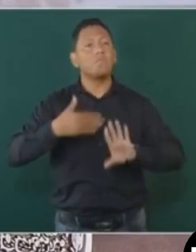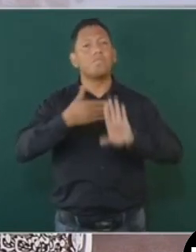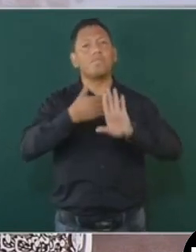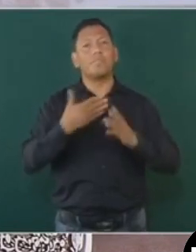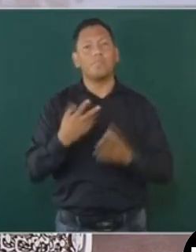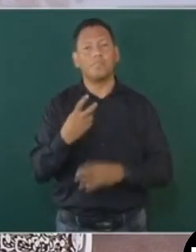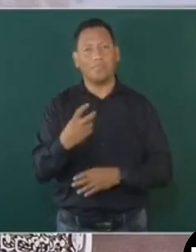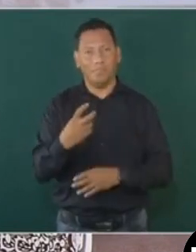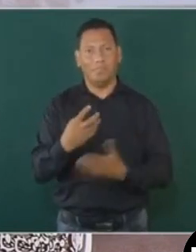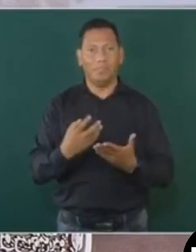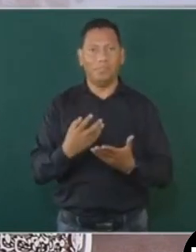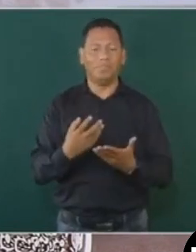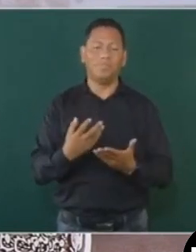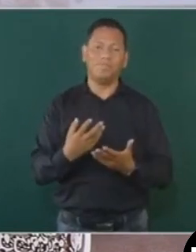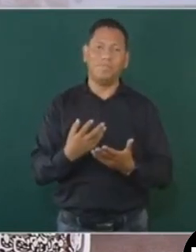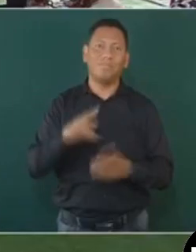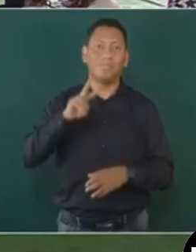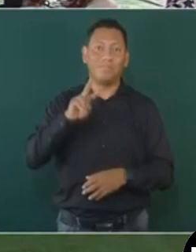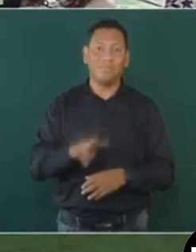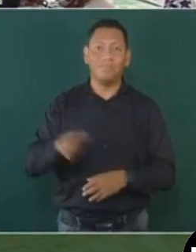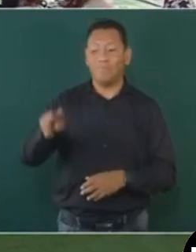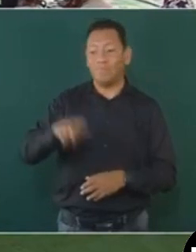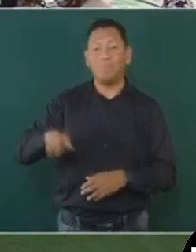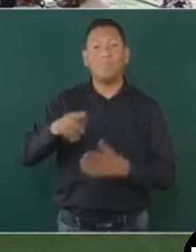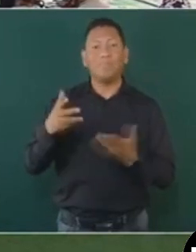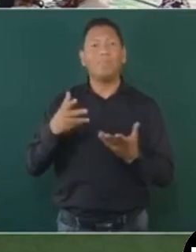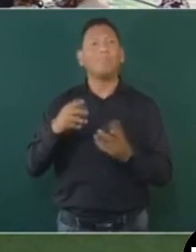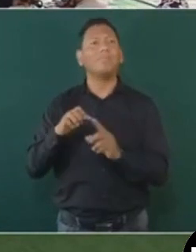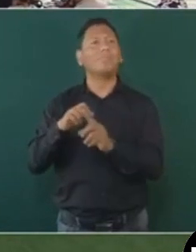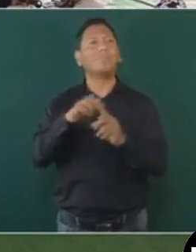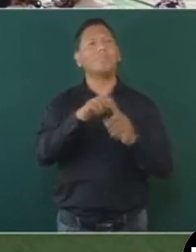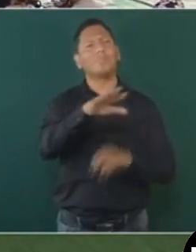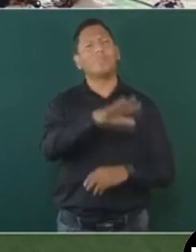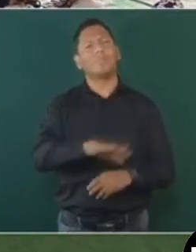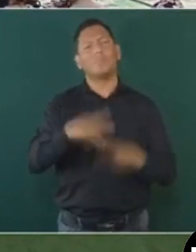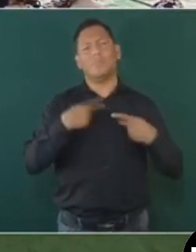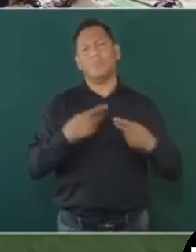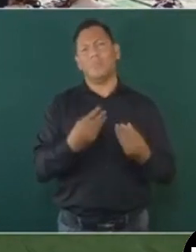Y lo peor de todo es que engañan a mucha gente